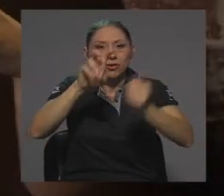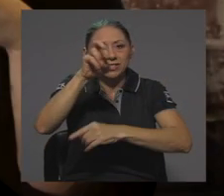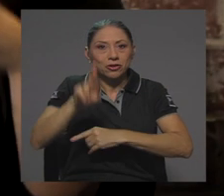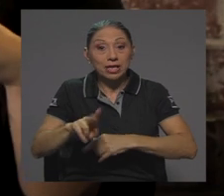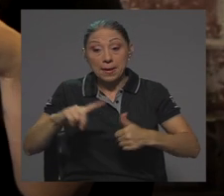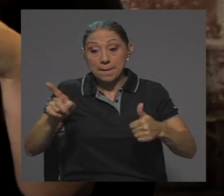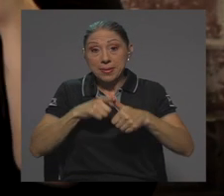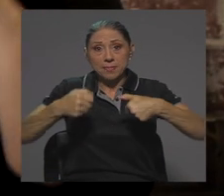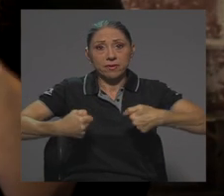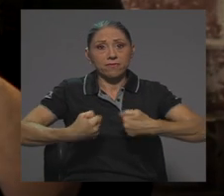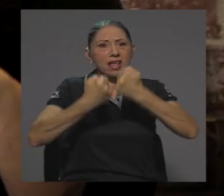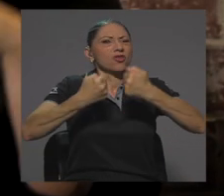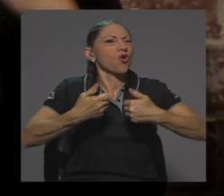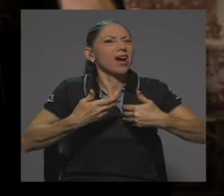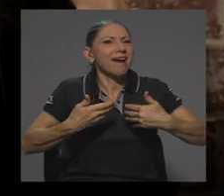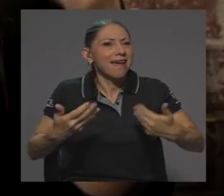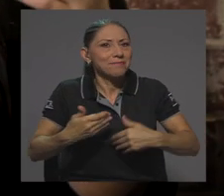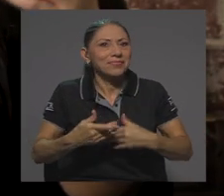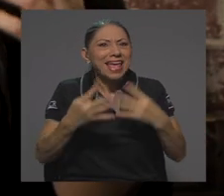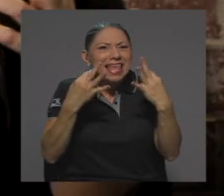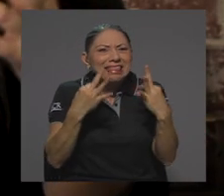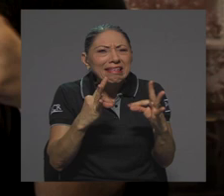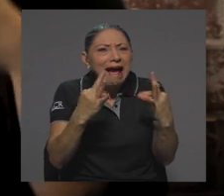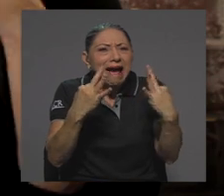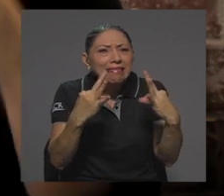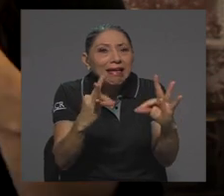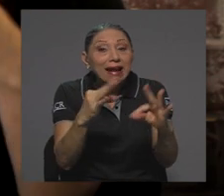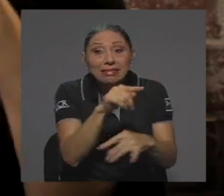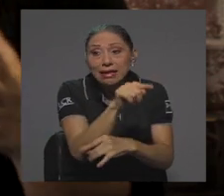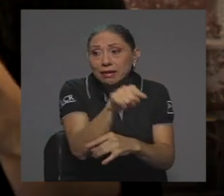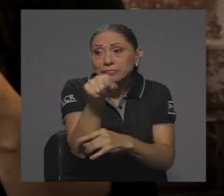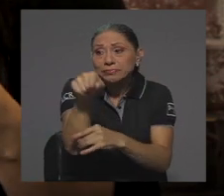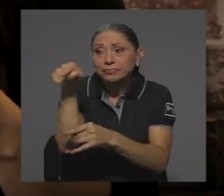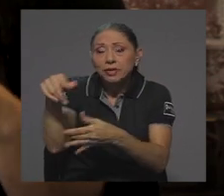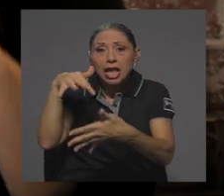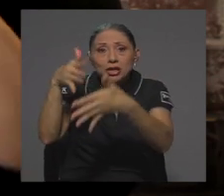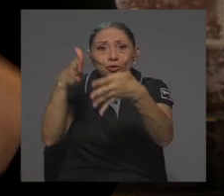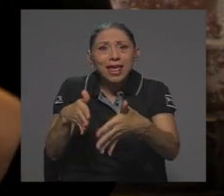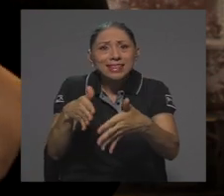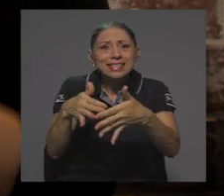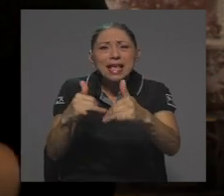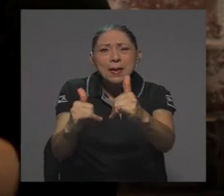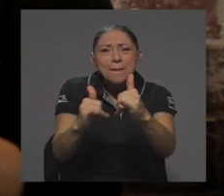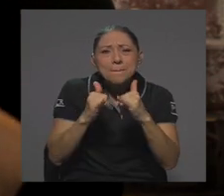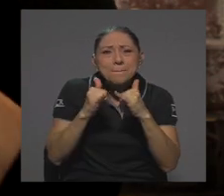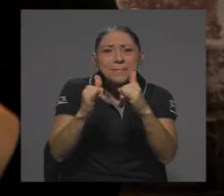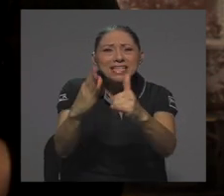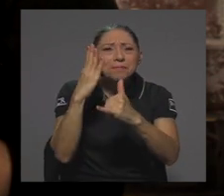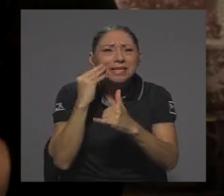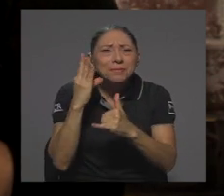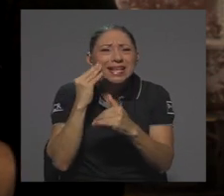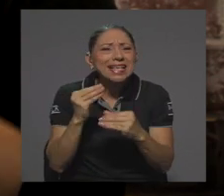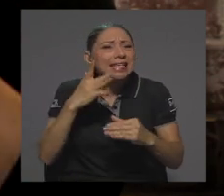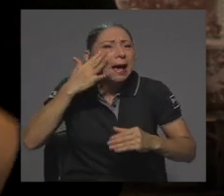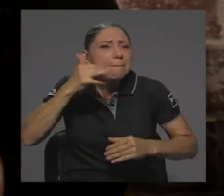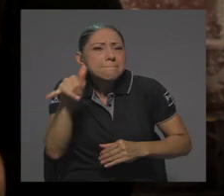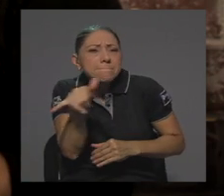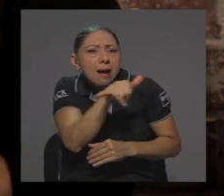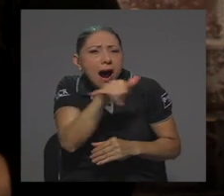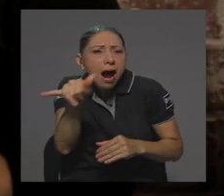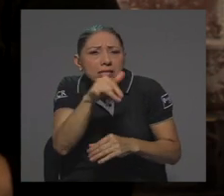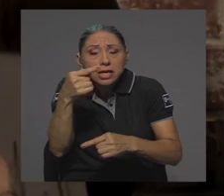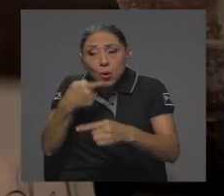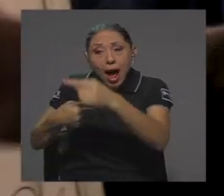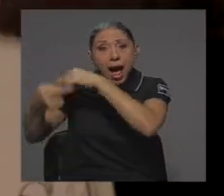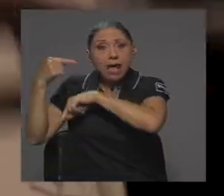primer reto fue tratar de que los estudiantes tuvieran la misma experiencia o lo más cercana a la experiencia que se tenía